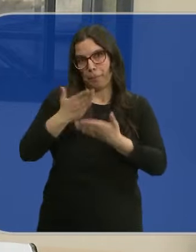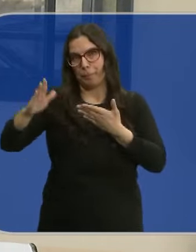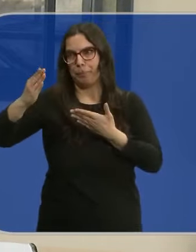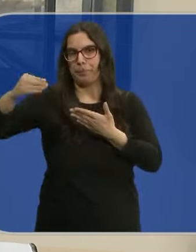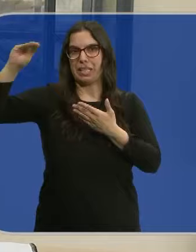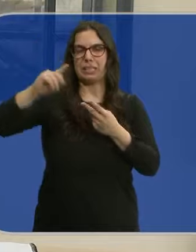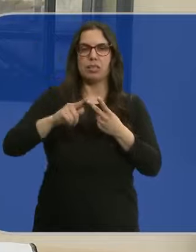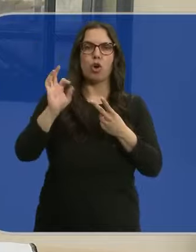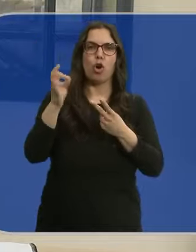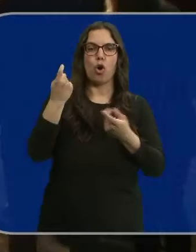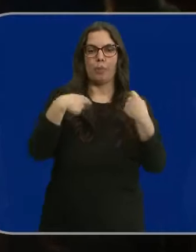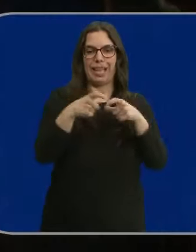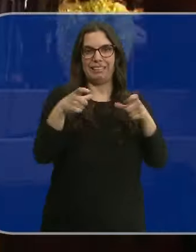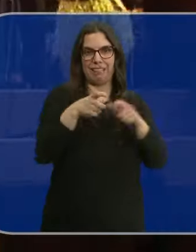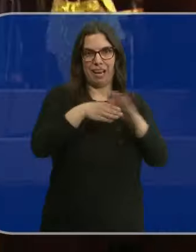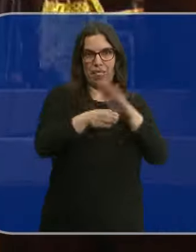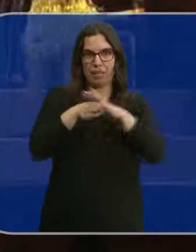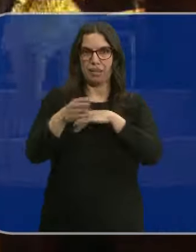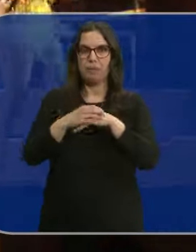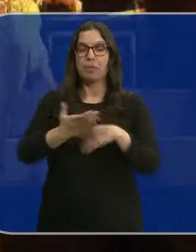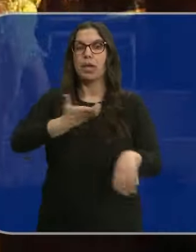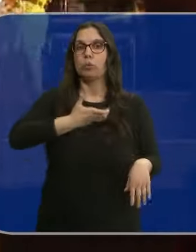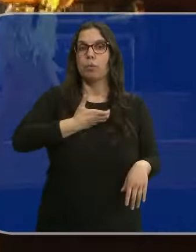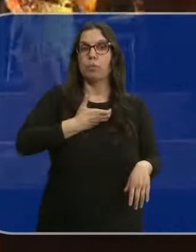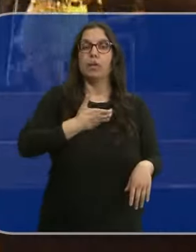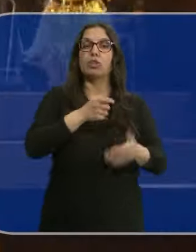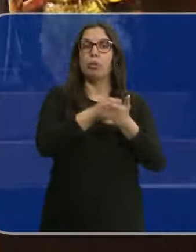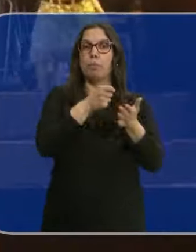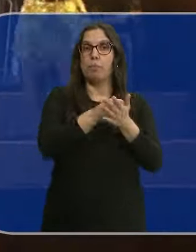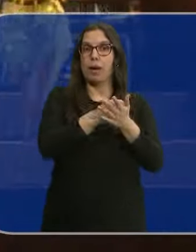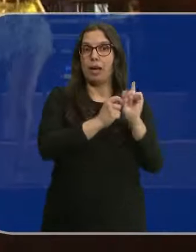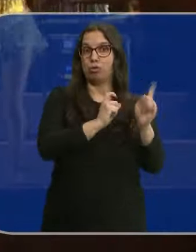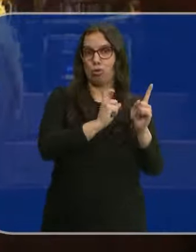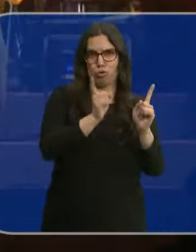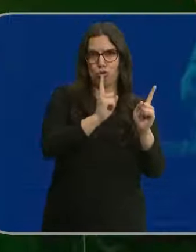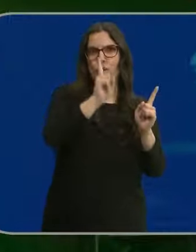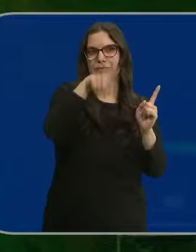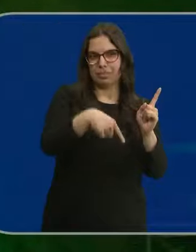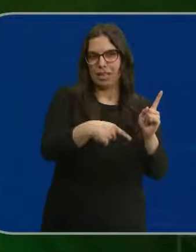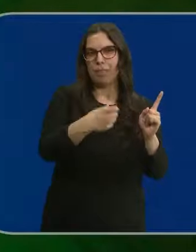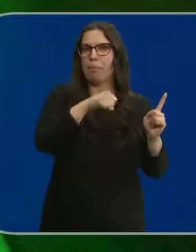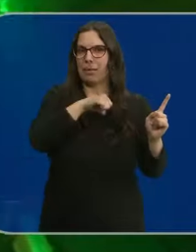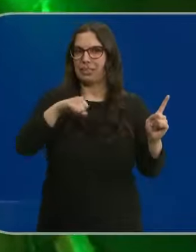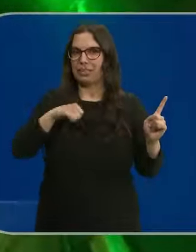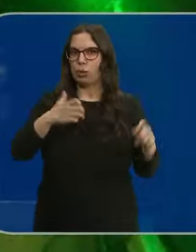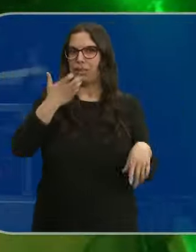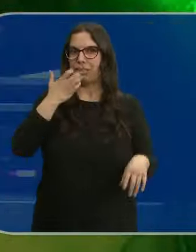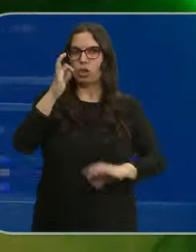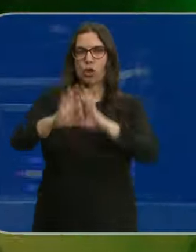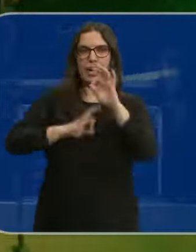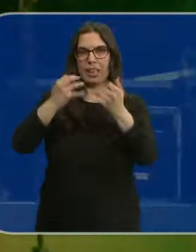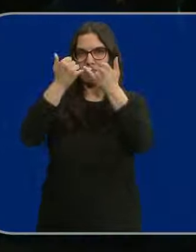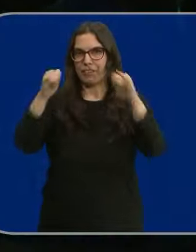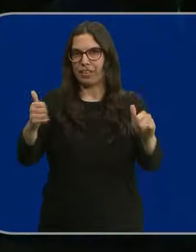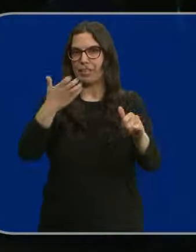son espectáculos con ventas de entradas. No solo los ayuntamientos pagan por estas tarifas a la SGAE, también lo debe hacer un particular si se organiza